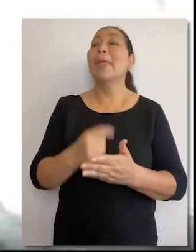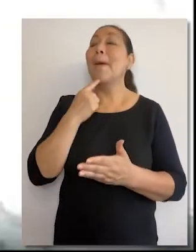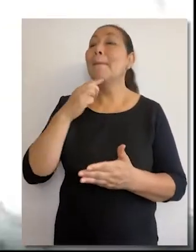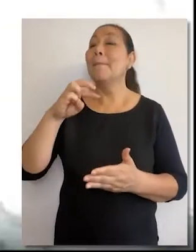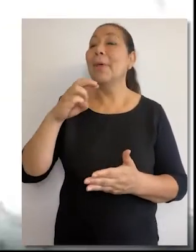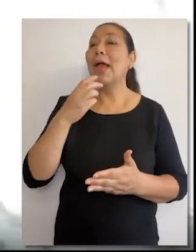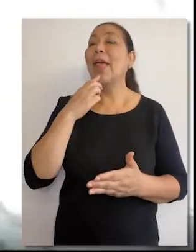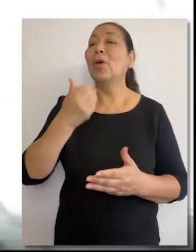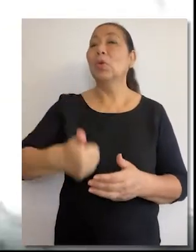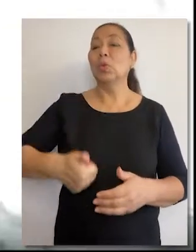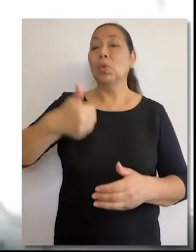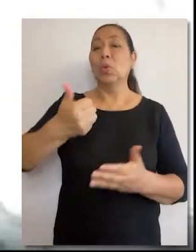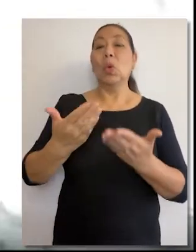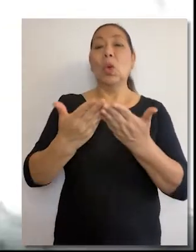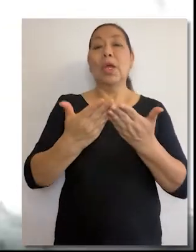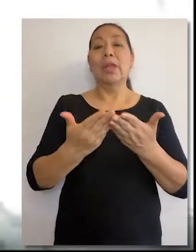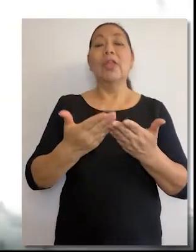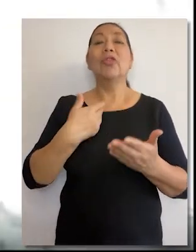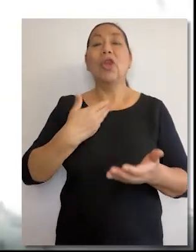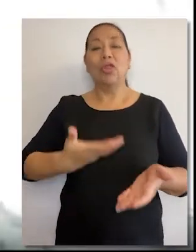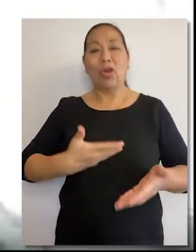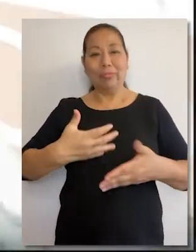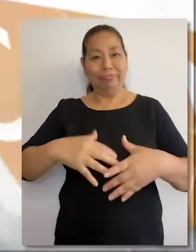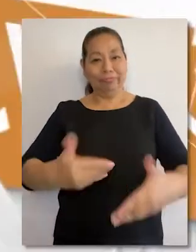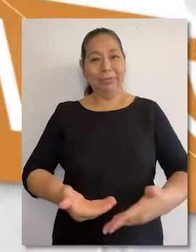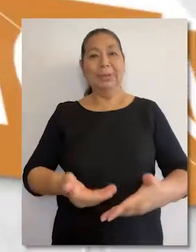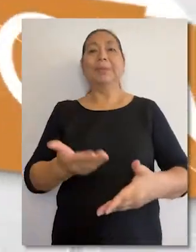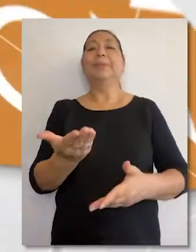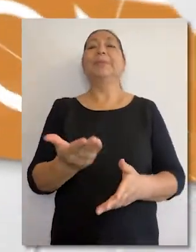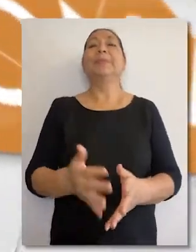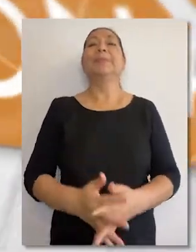y Margarita Pérez, Decana del Colegio de Obsetras.